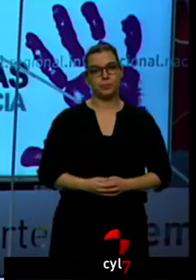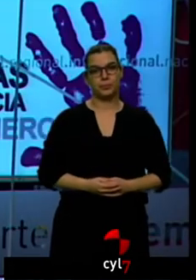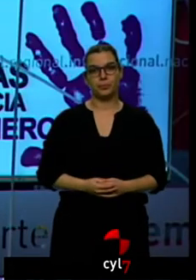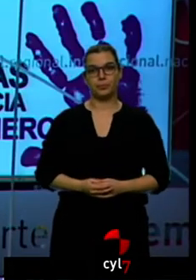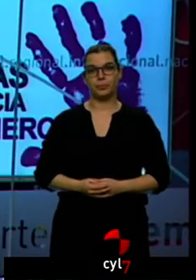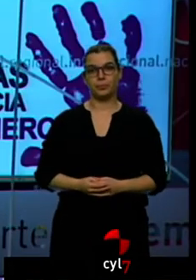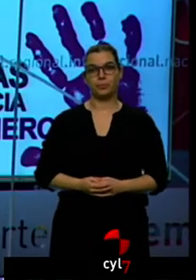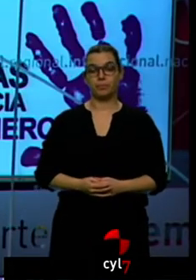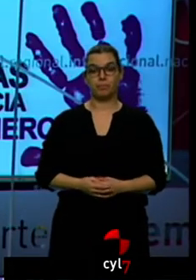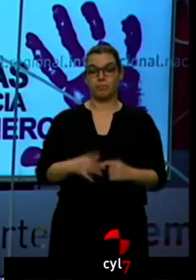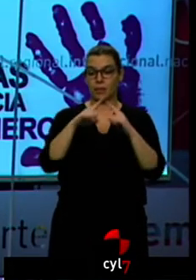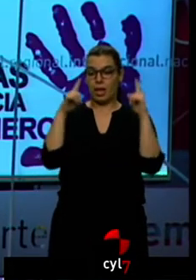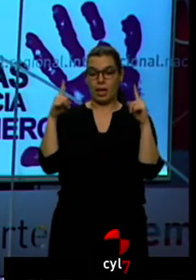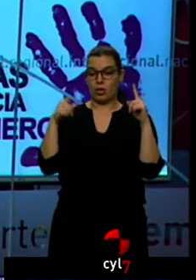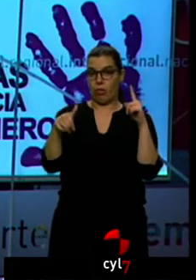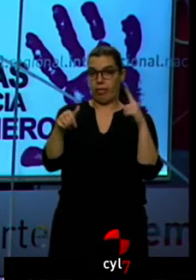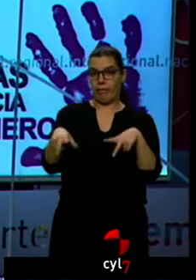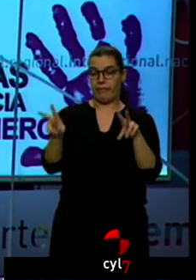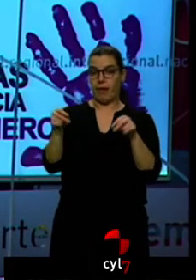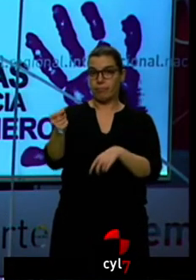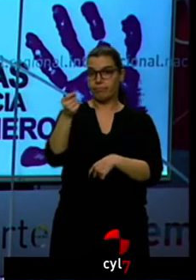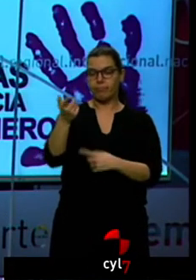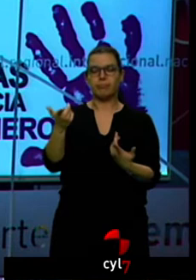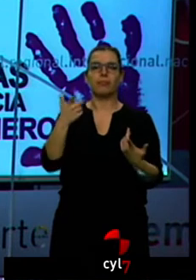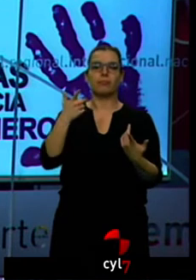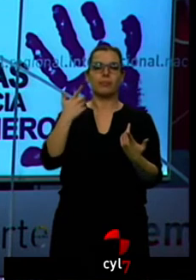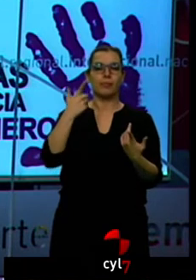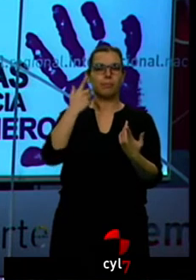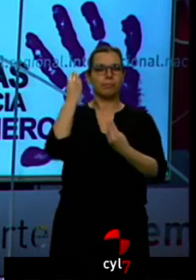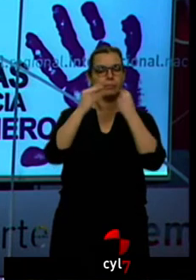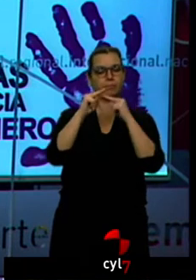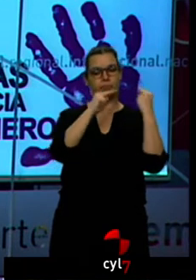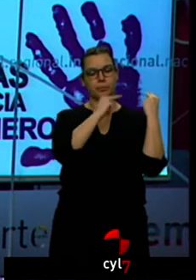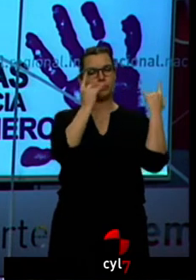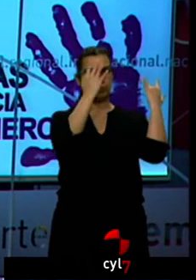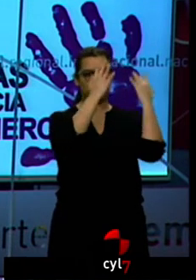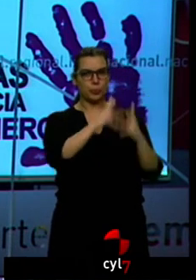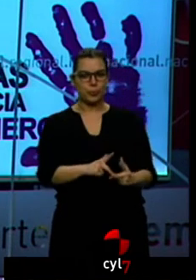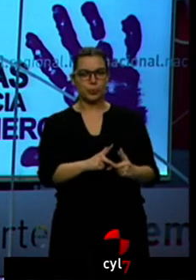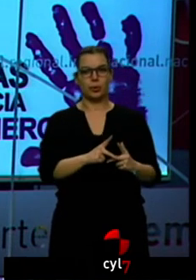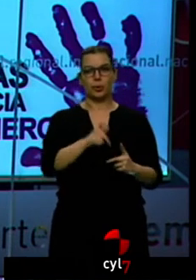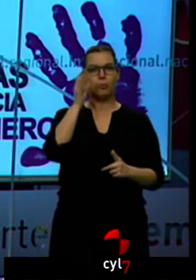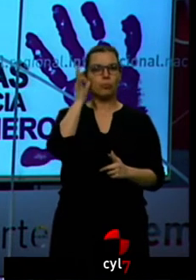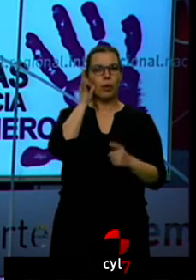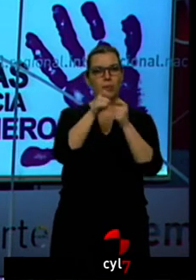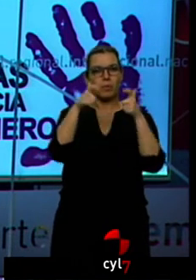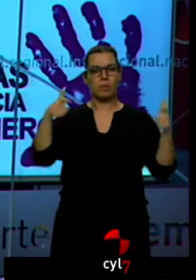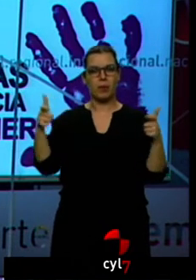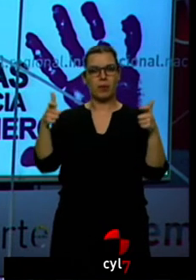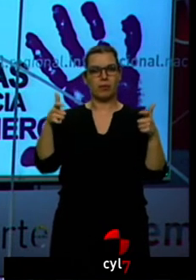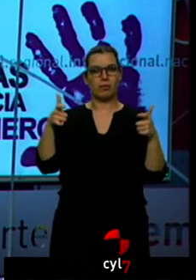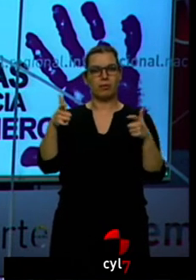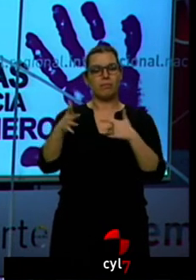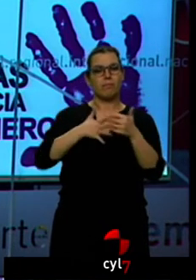A punto de terminar el año, nos fijamos en las cifras de víctimas de violencia de género que siguen aumentando. 47 mujeres